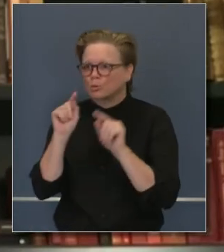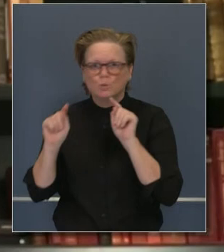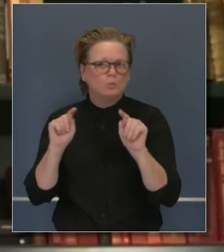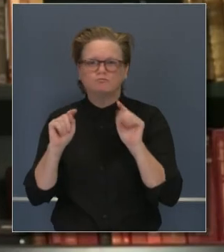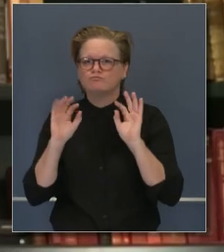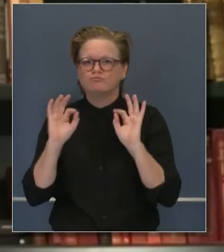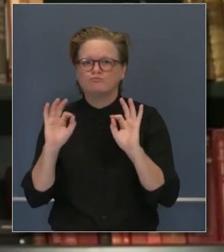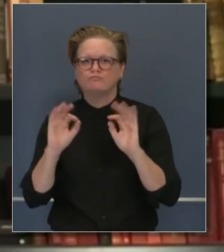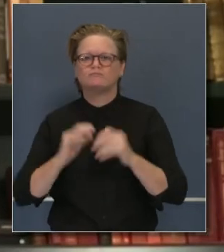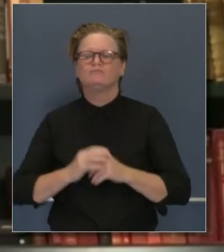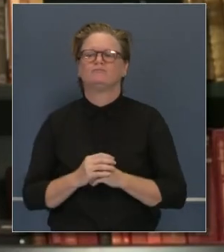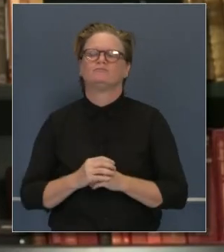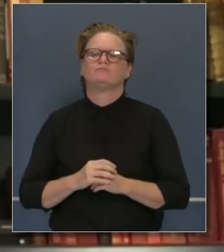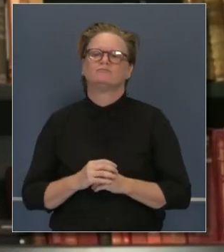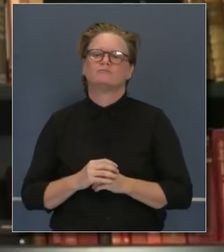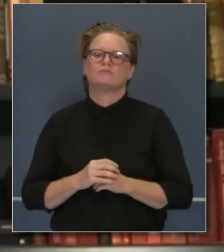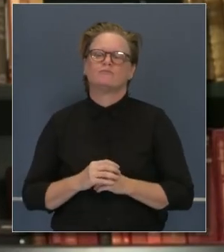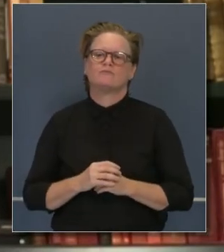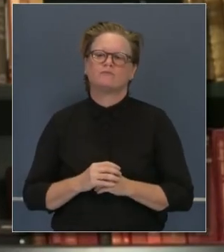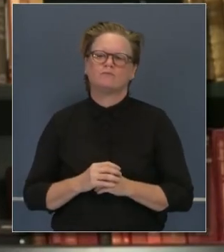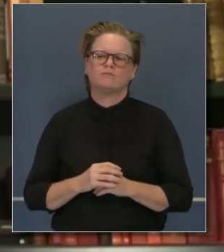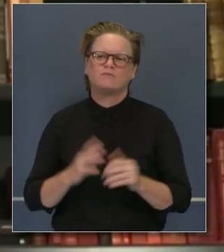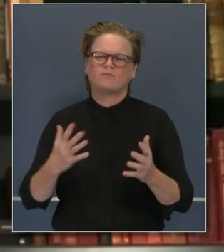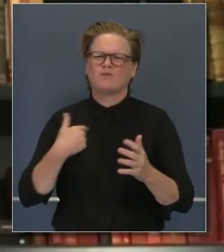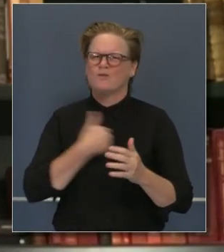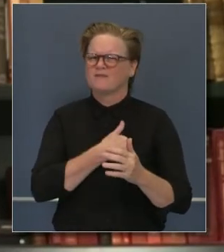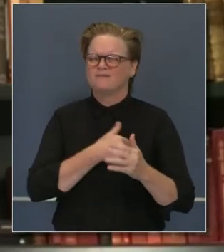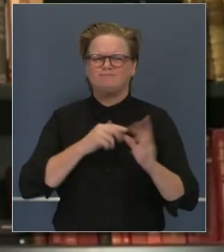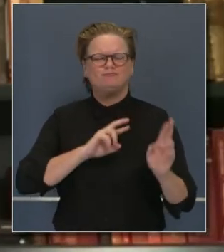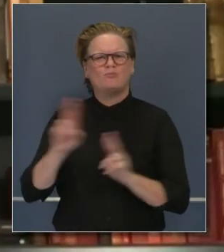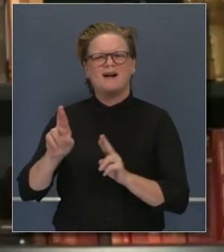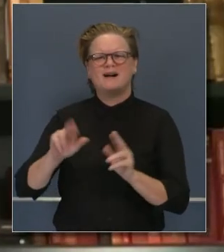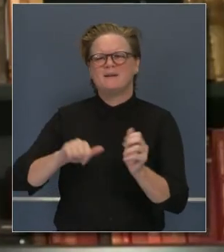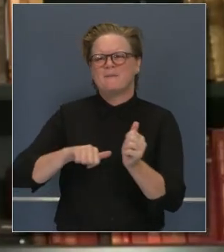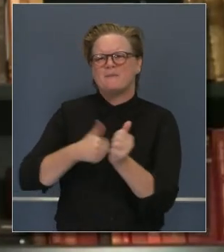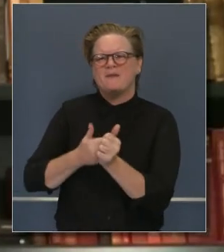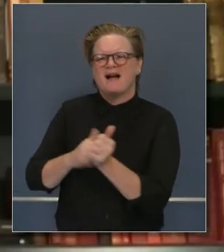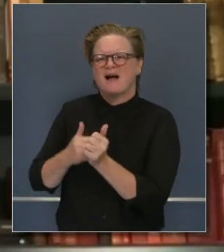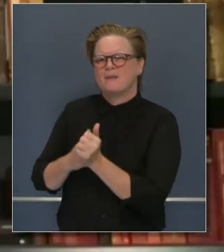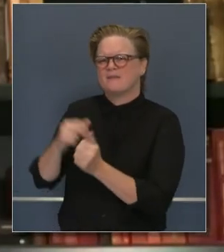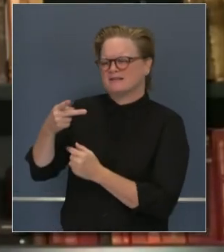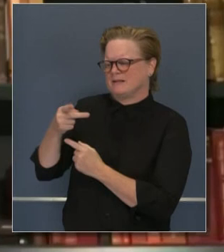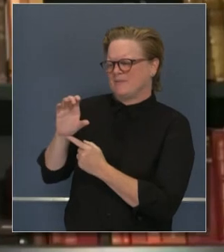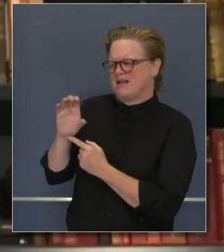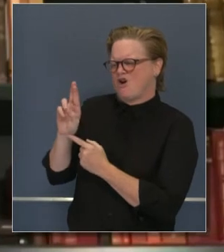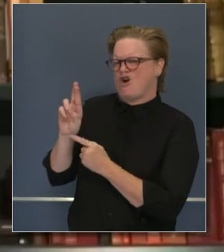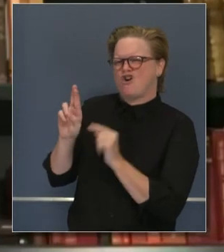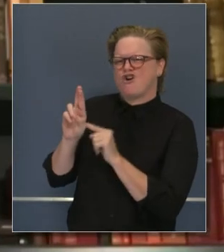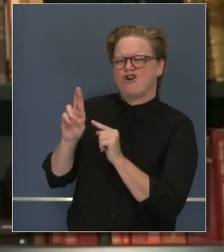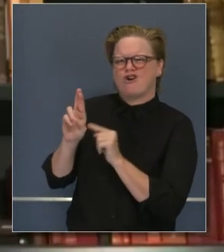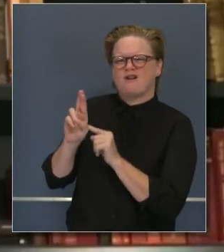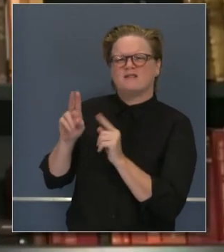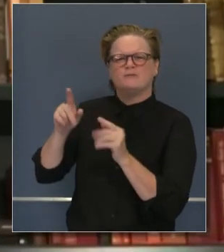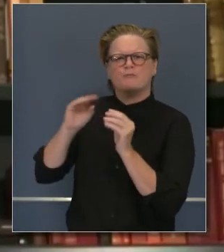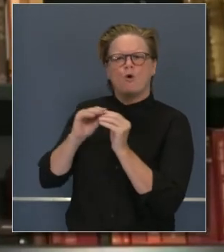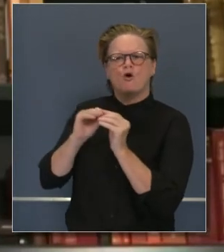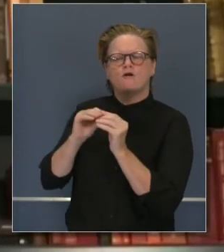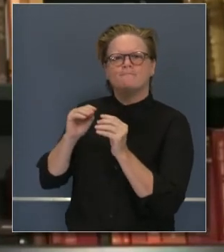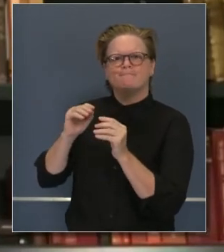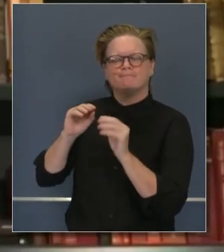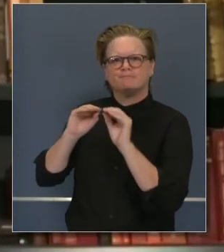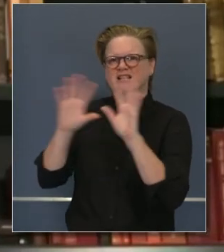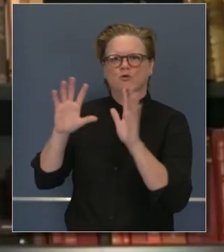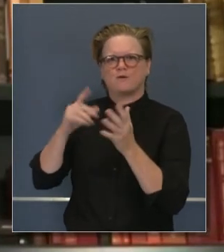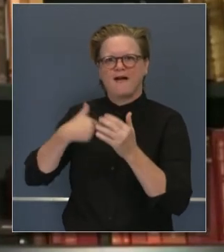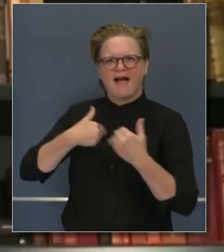No estoy tan confiado en los resultados, pero siempre tenemos el prueba de PCR de apoyo, que es la prueba